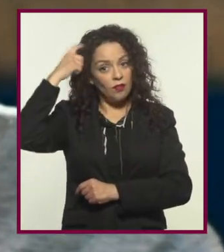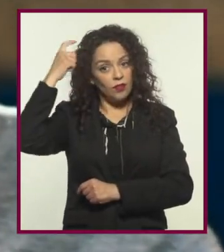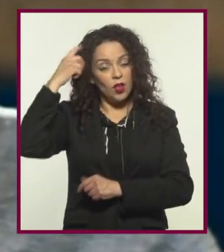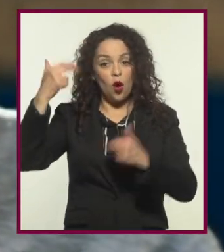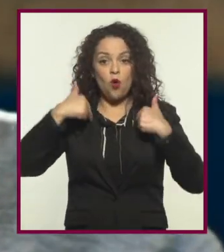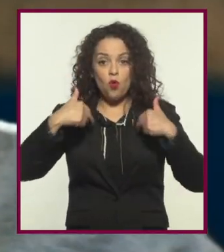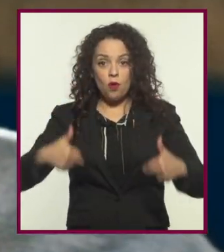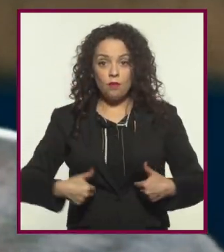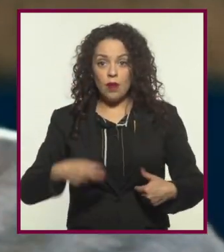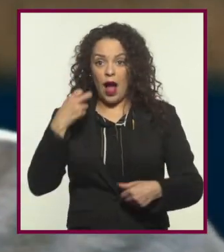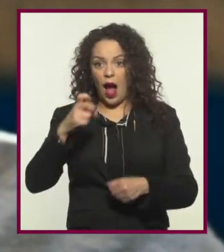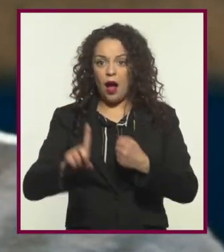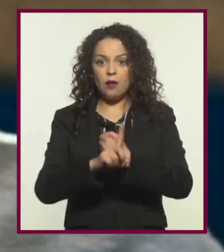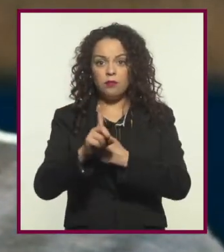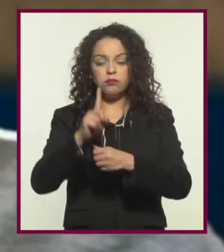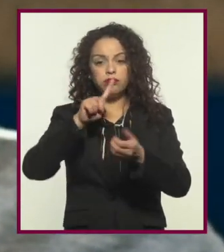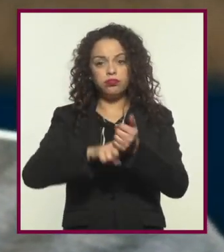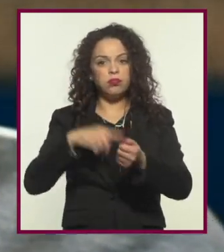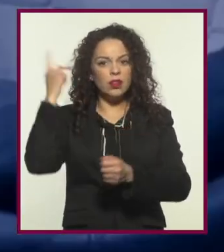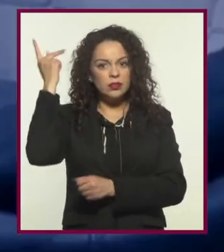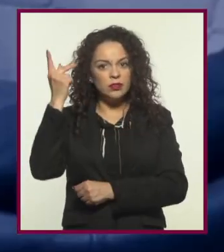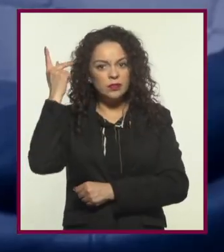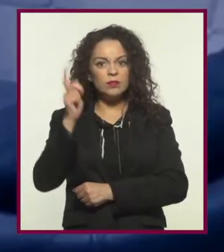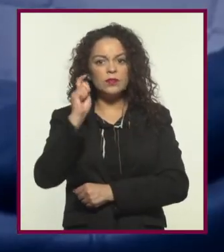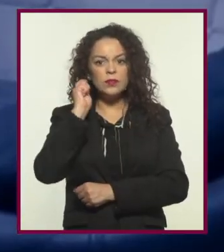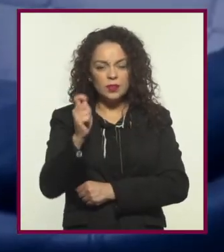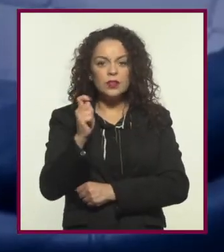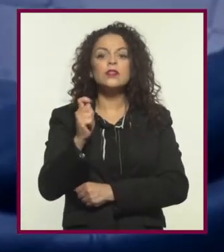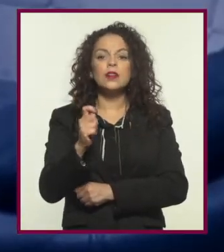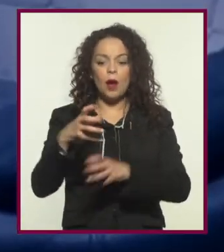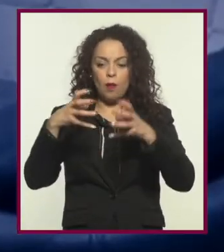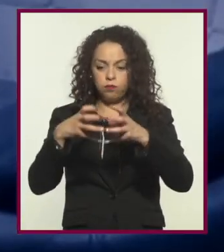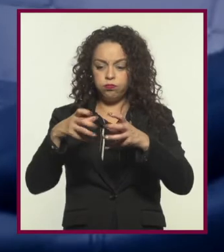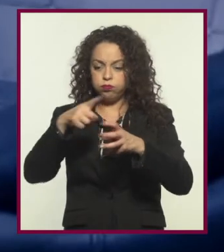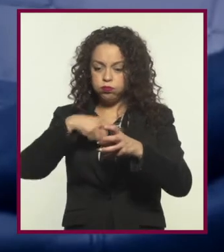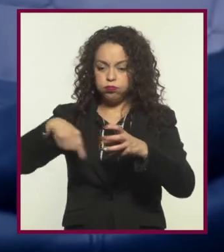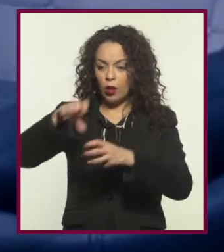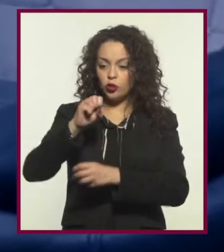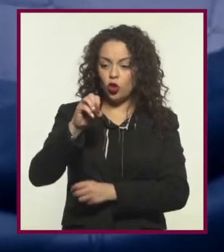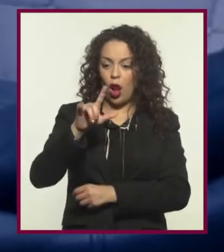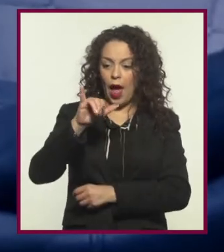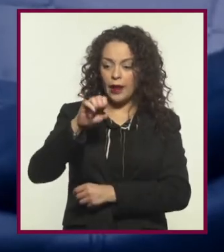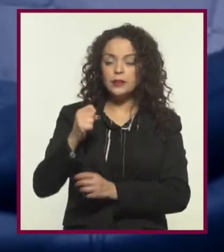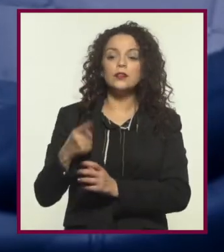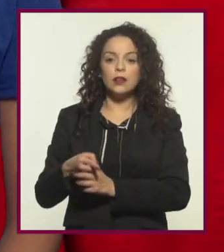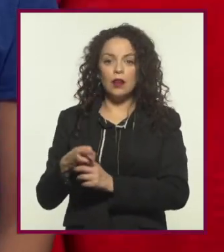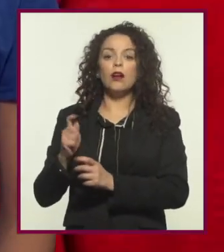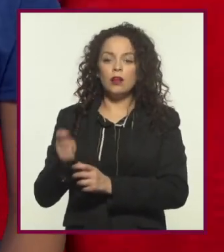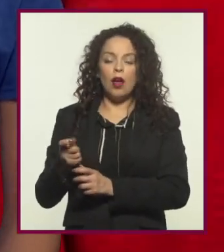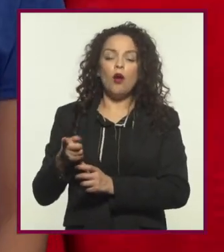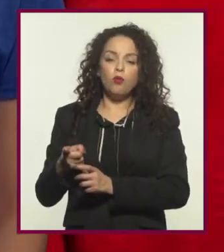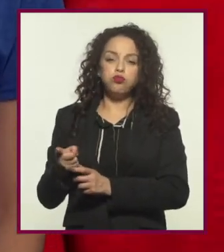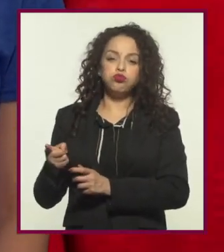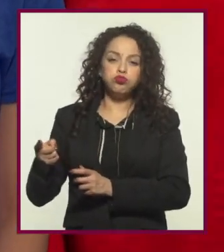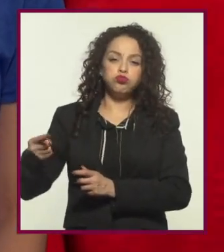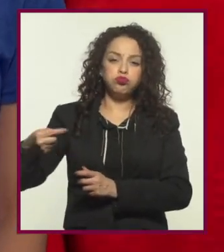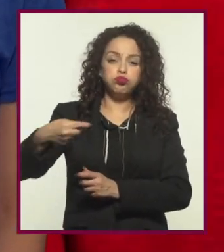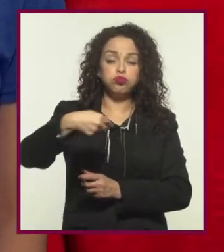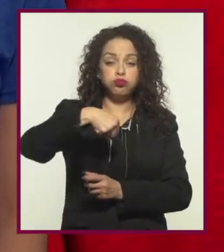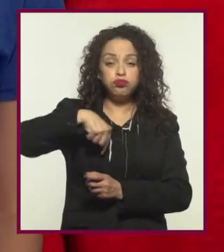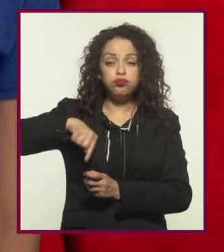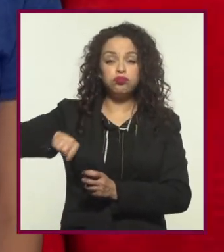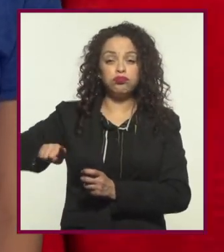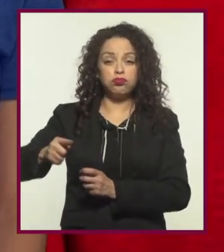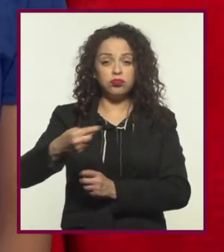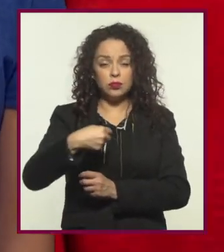un drama psicológico que ocurre dentro de una estación espacial, orbitando alrededor del planeta ficticio de Solaris. La consolidación del cine